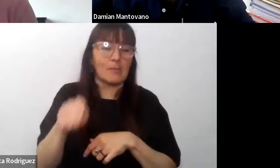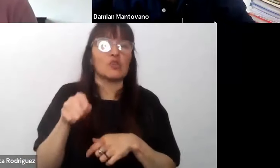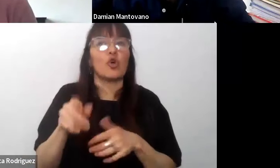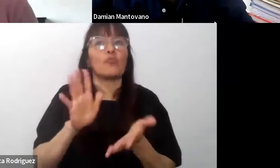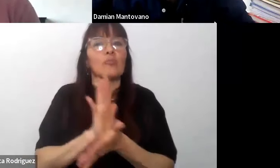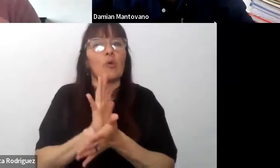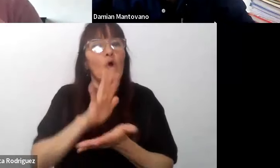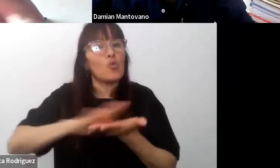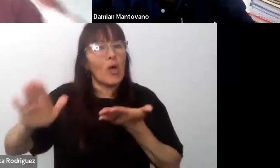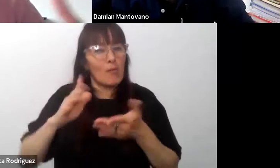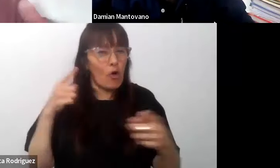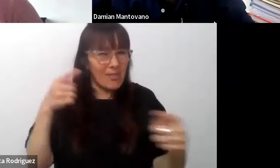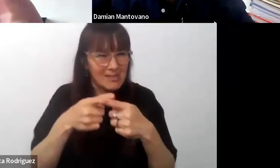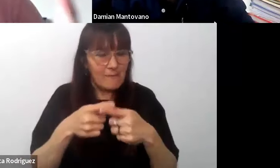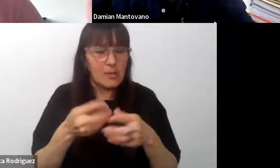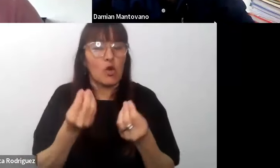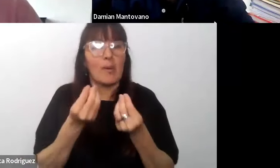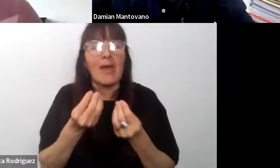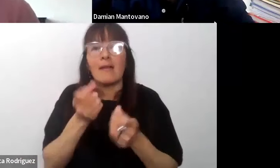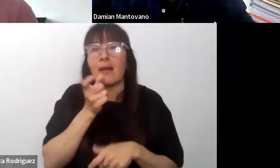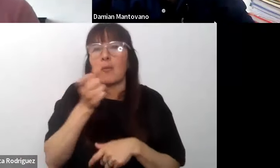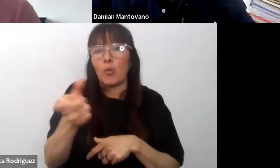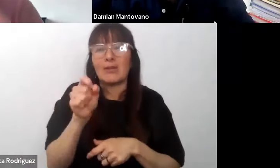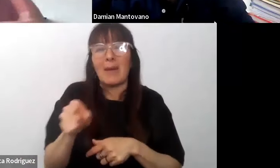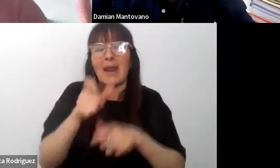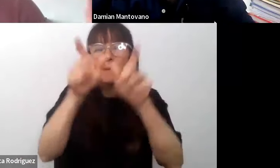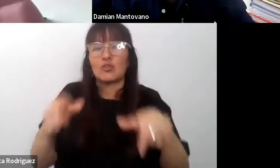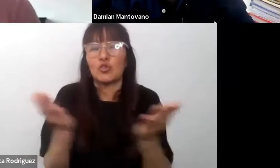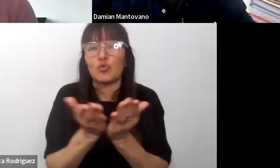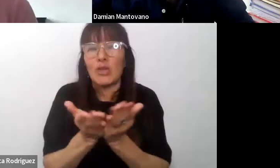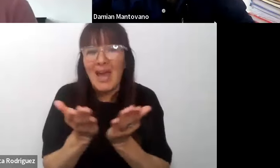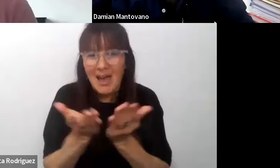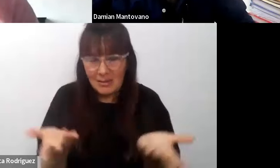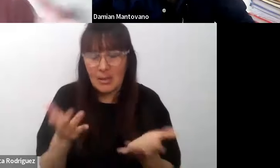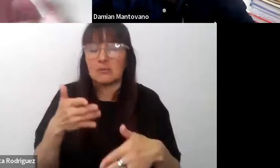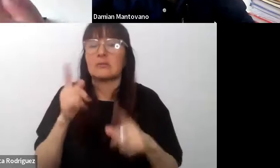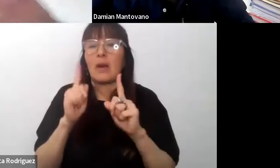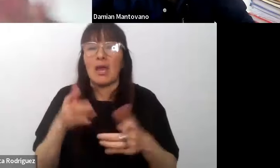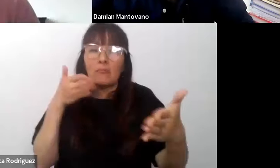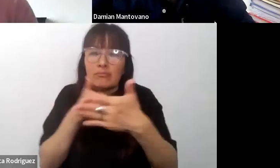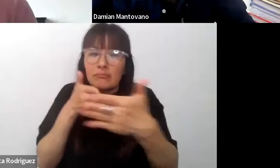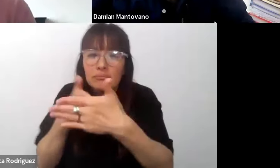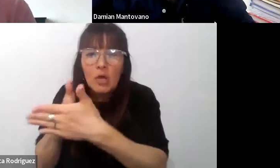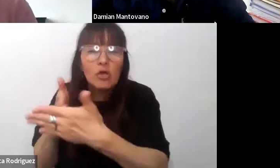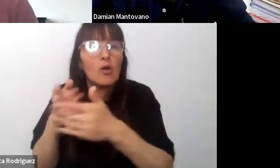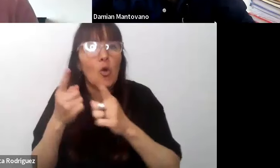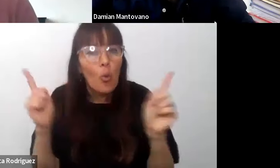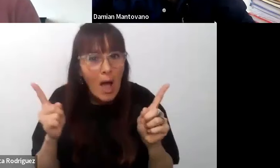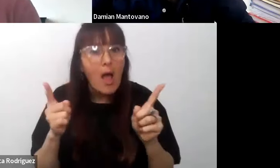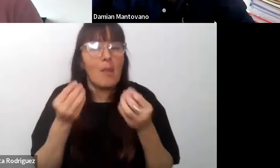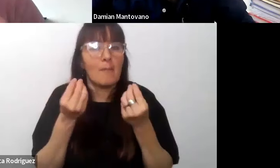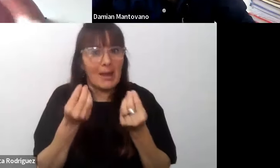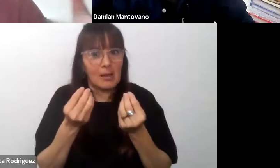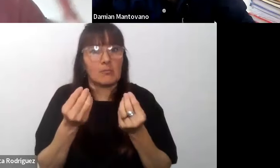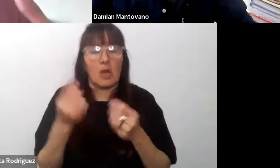cómo damos respuesta a las necesidades de estos alumnos cómo pensar en los obstáculos y para lograr que cada